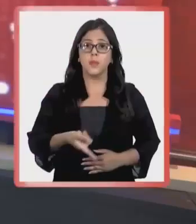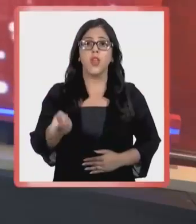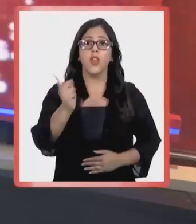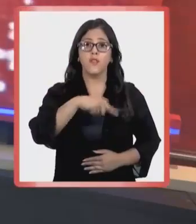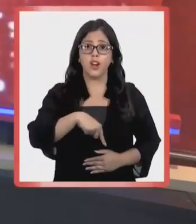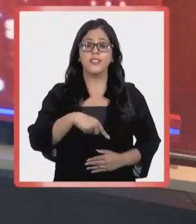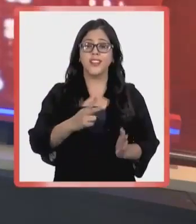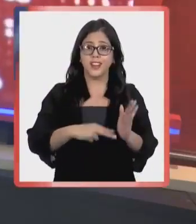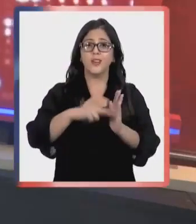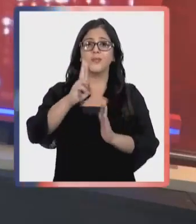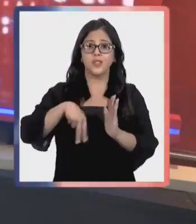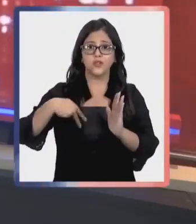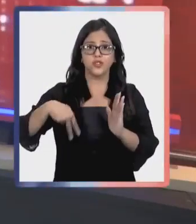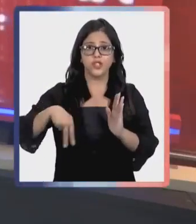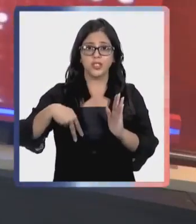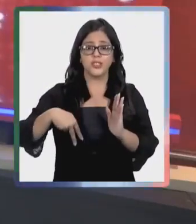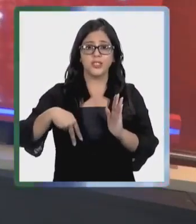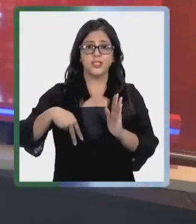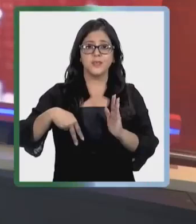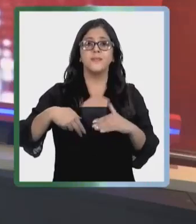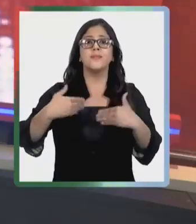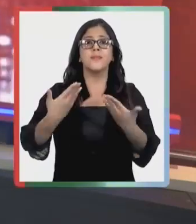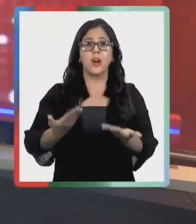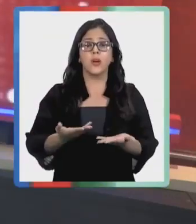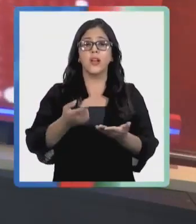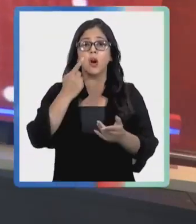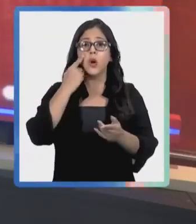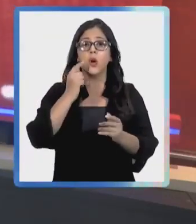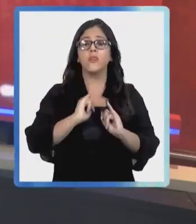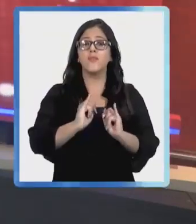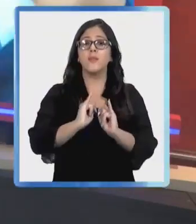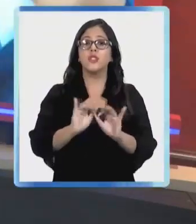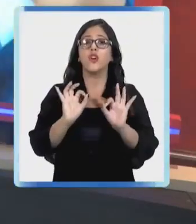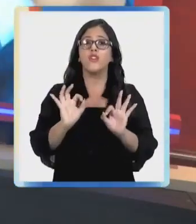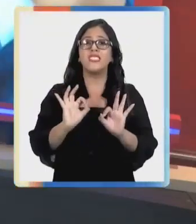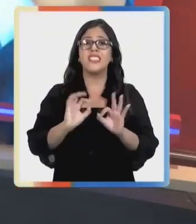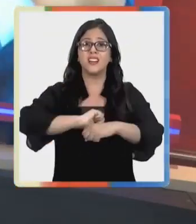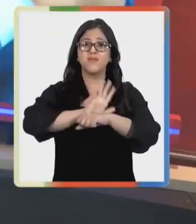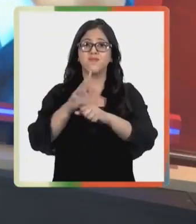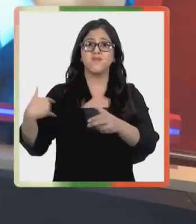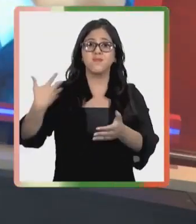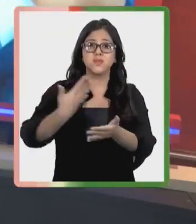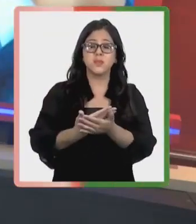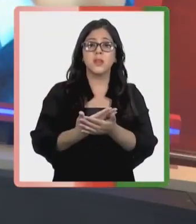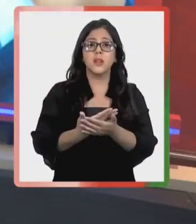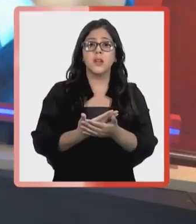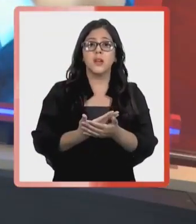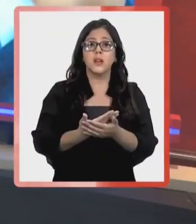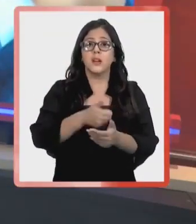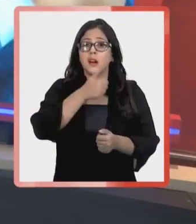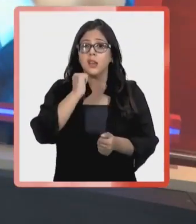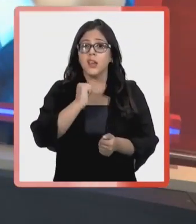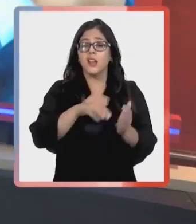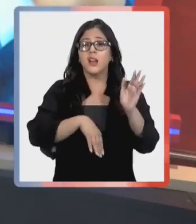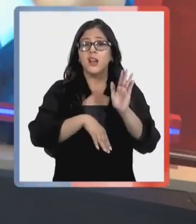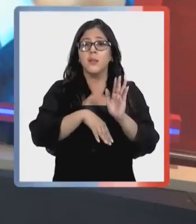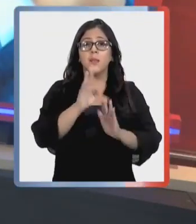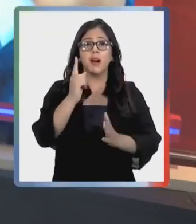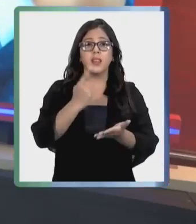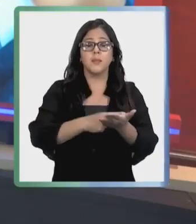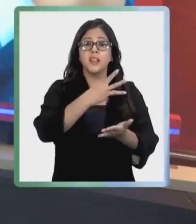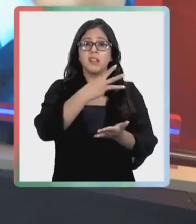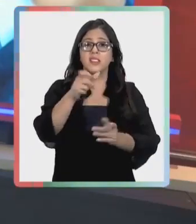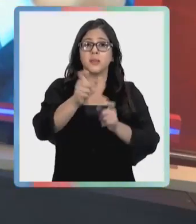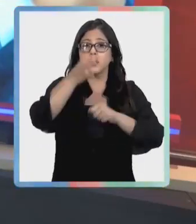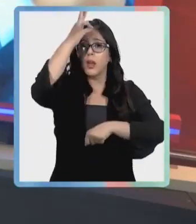Ya estamos de vuelta con más Portavoz Noticias. Vamos con el reporte oficial de esta pandemia. En el último día, más de 1.300 personas